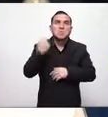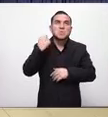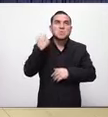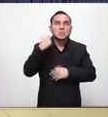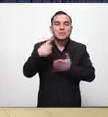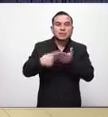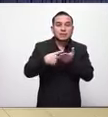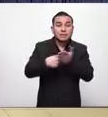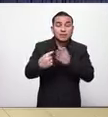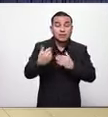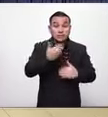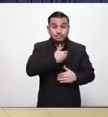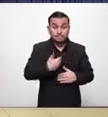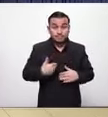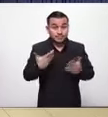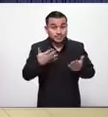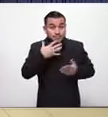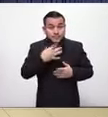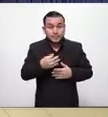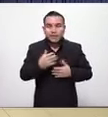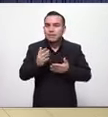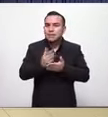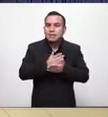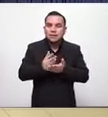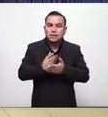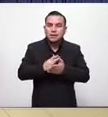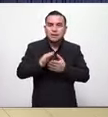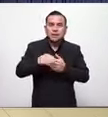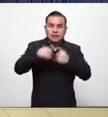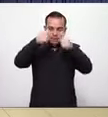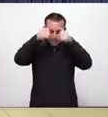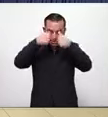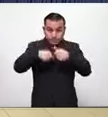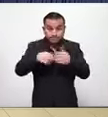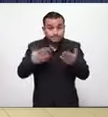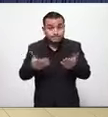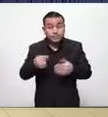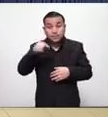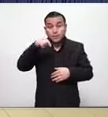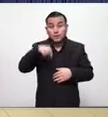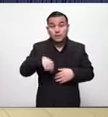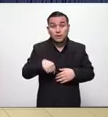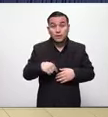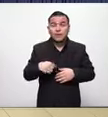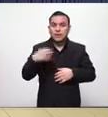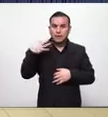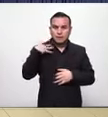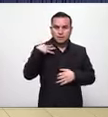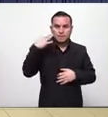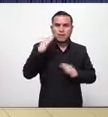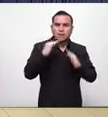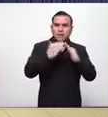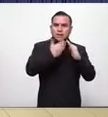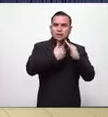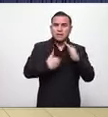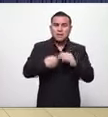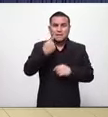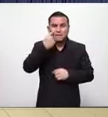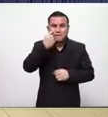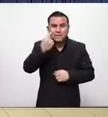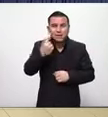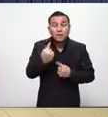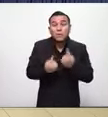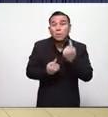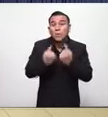ley que no era bajo el consenso de esa mesa de trabajo ahora han sido invitados acá y vemos también